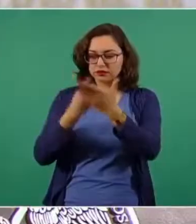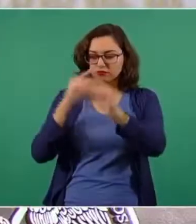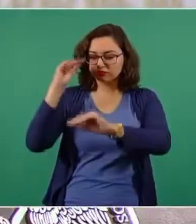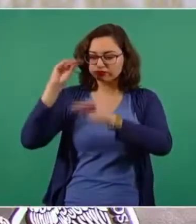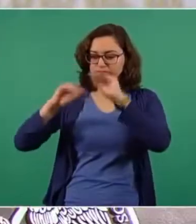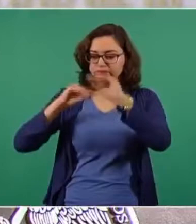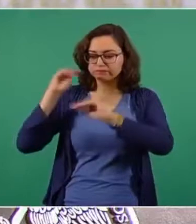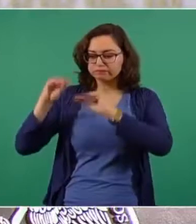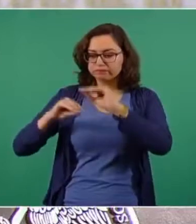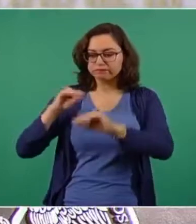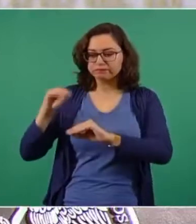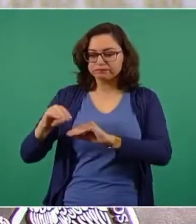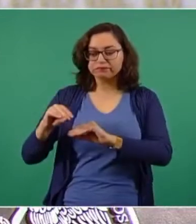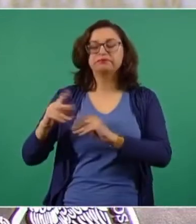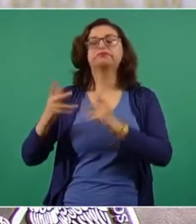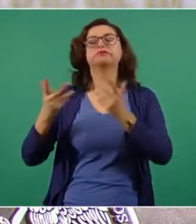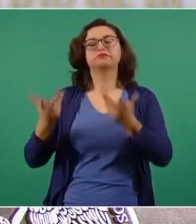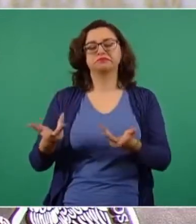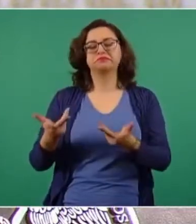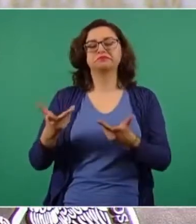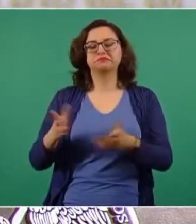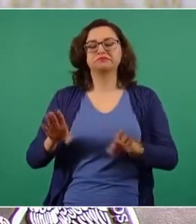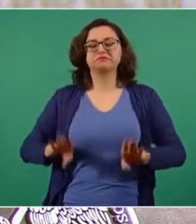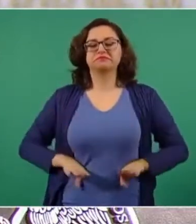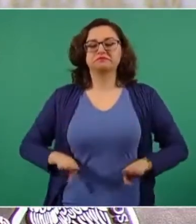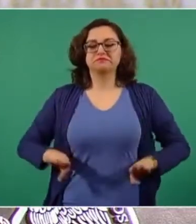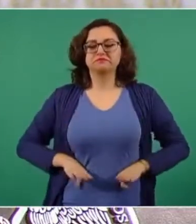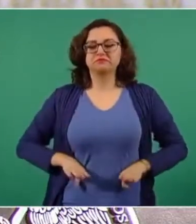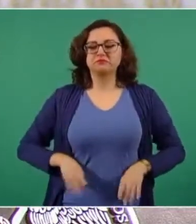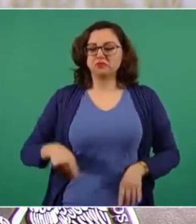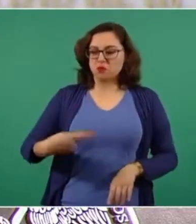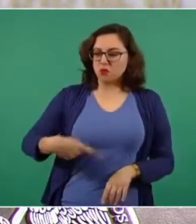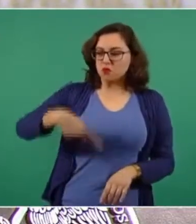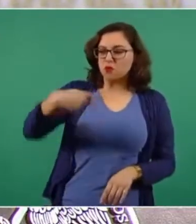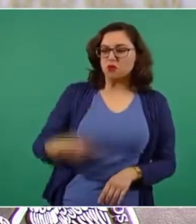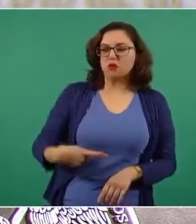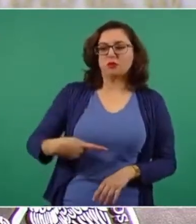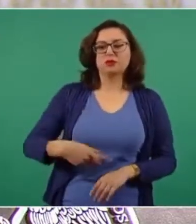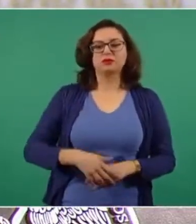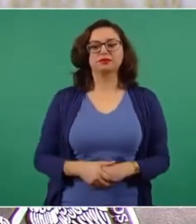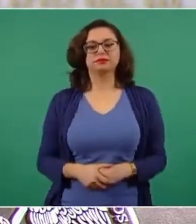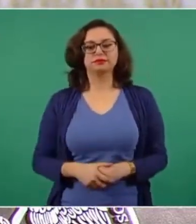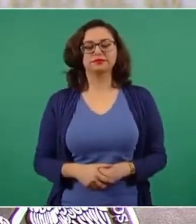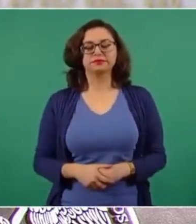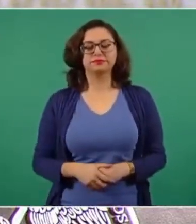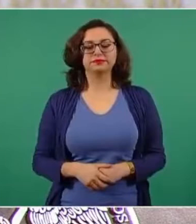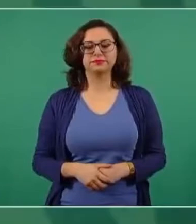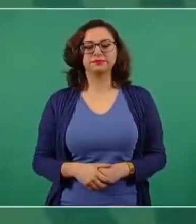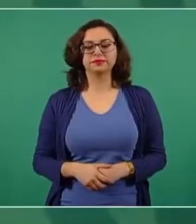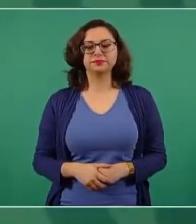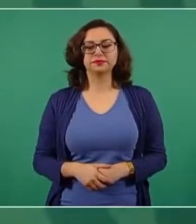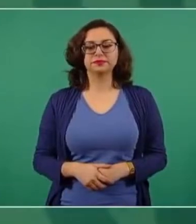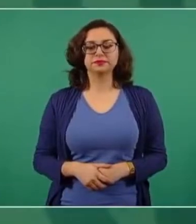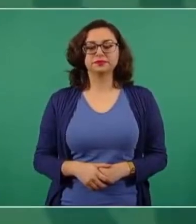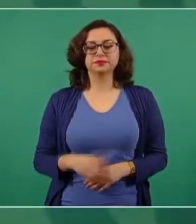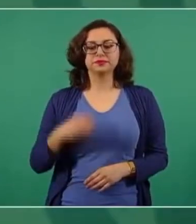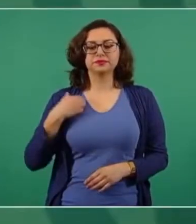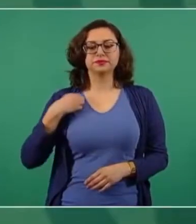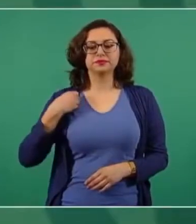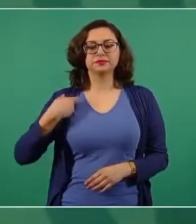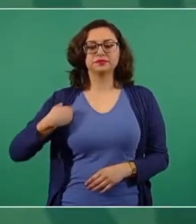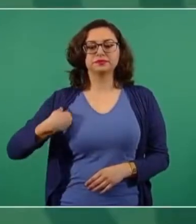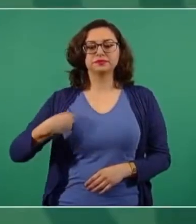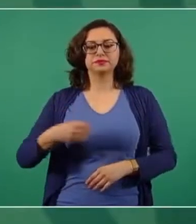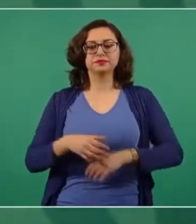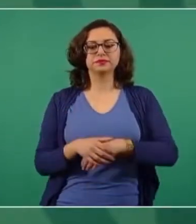es un tren para México, hecho en México. El eje del diseño conceptual de los trenes